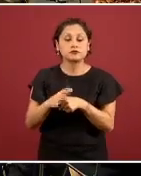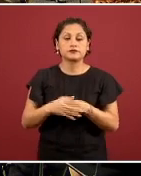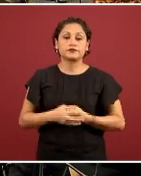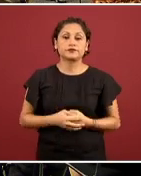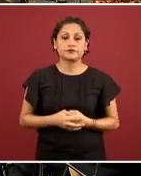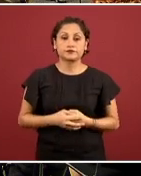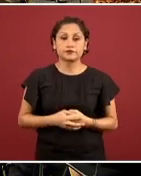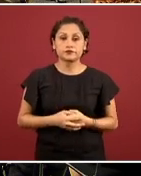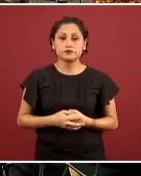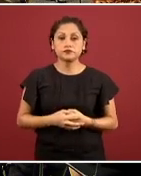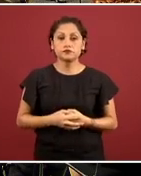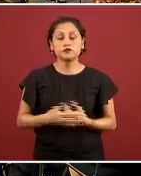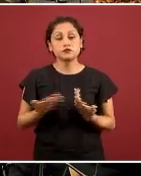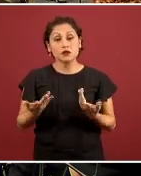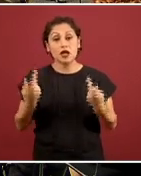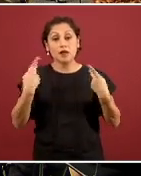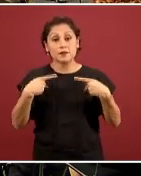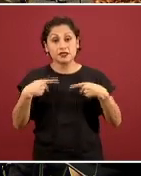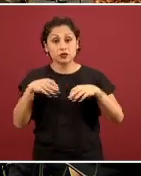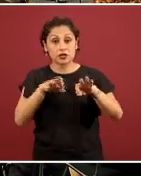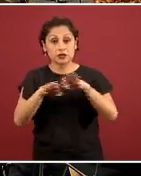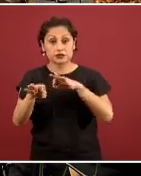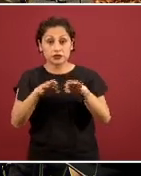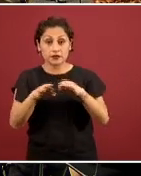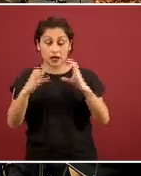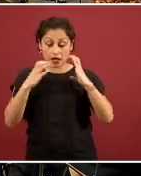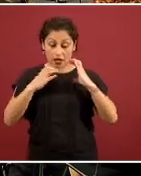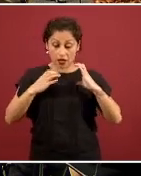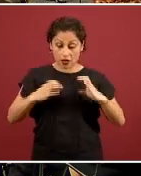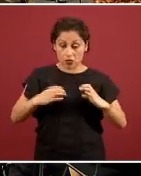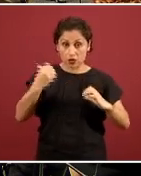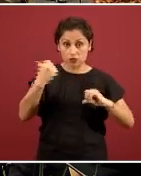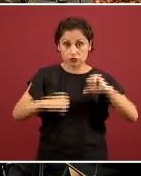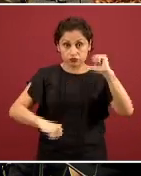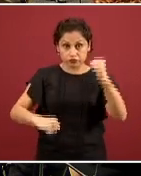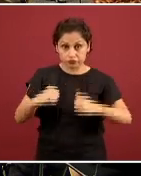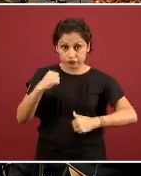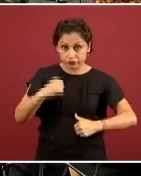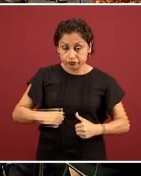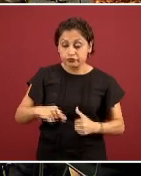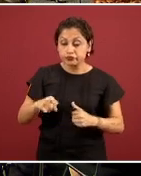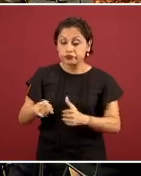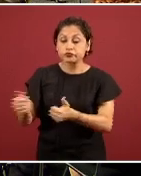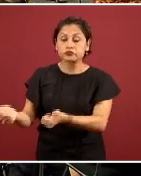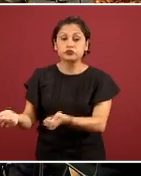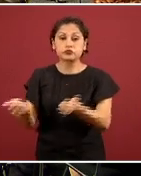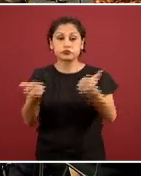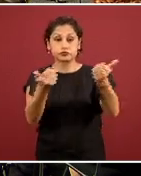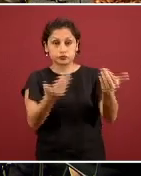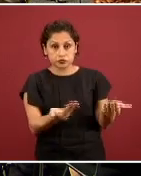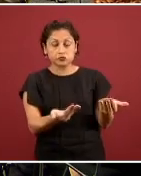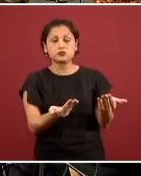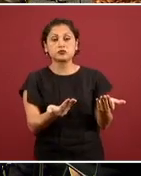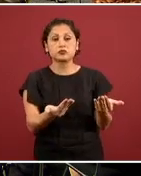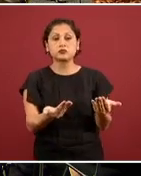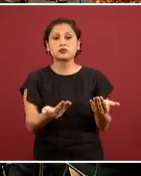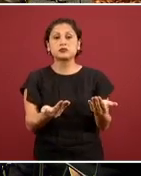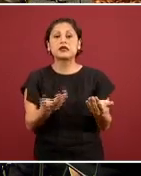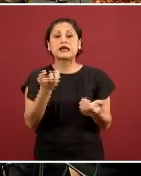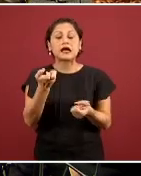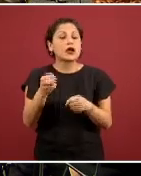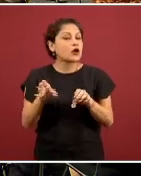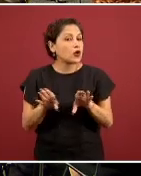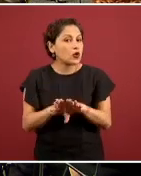manejan o que manipulan los cuerpos de las personas que lamentablemente han perdido la vida por esta enfermedad. Fue una